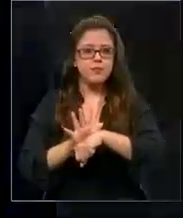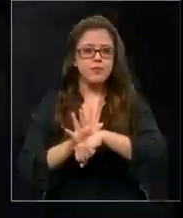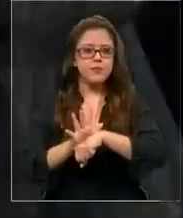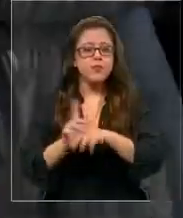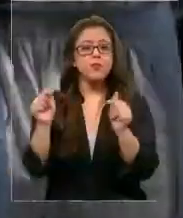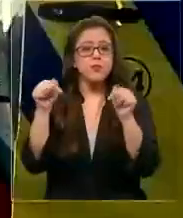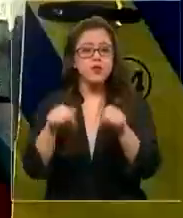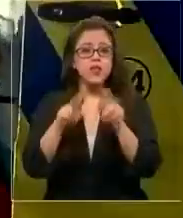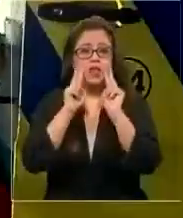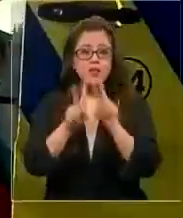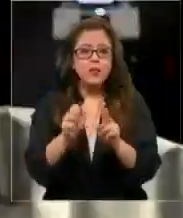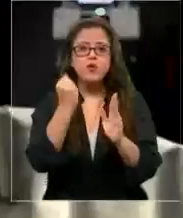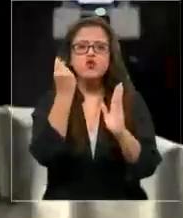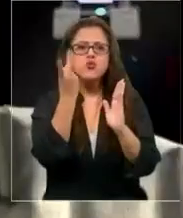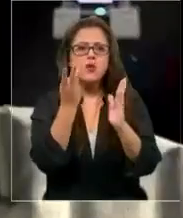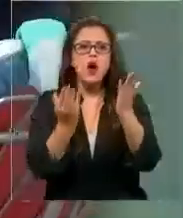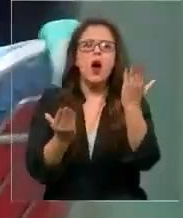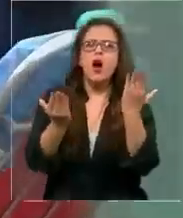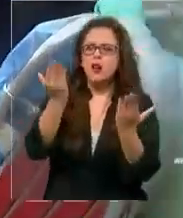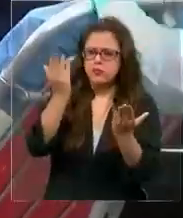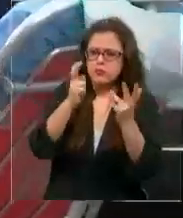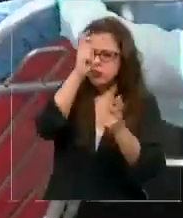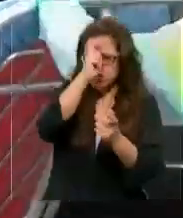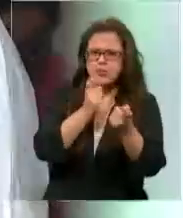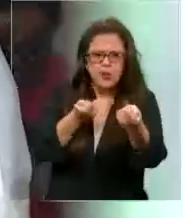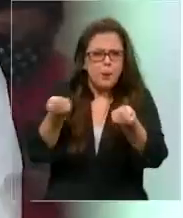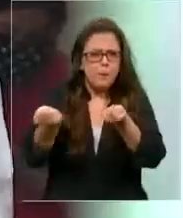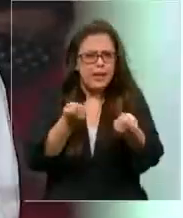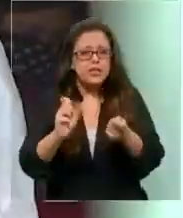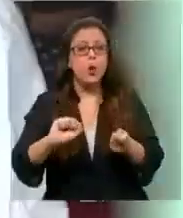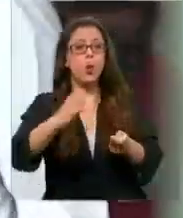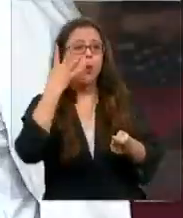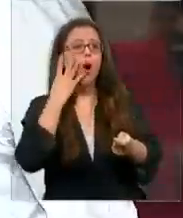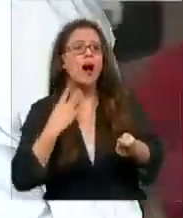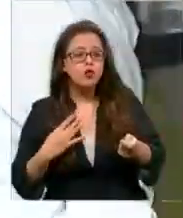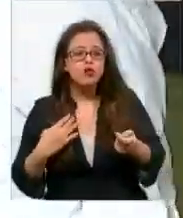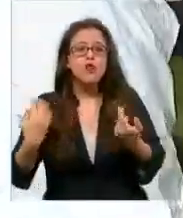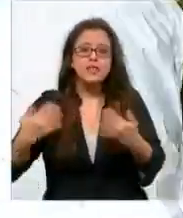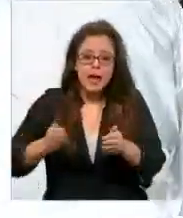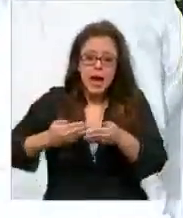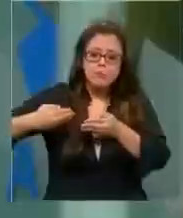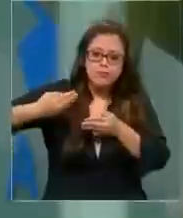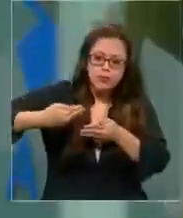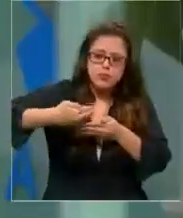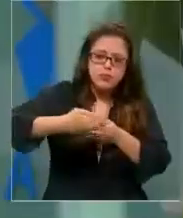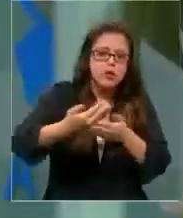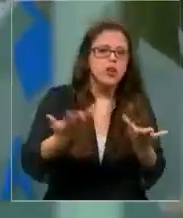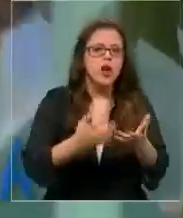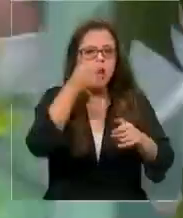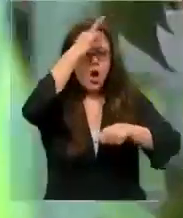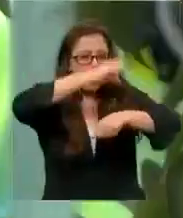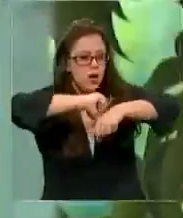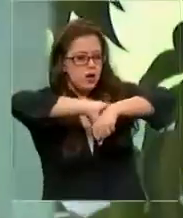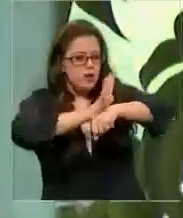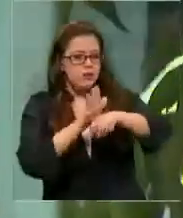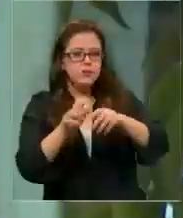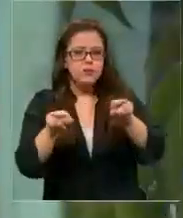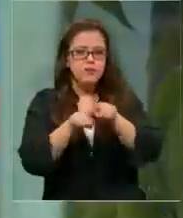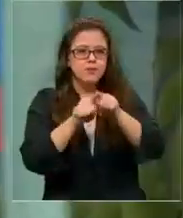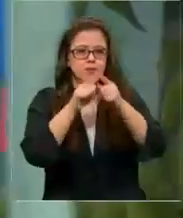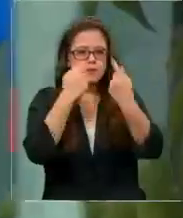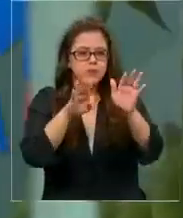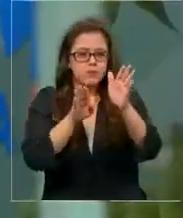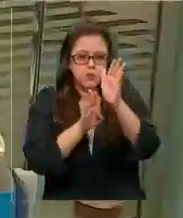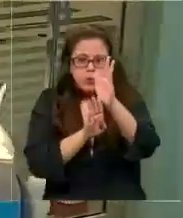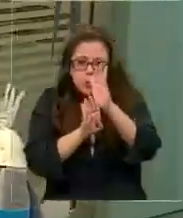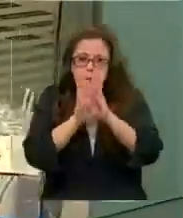Hoy vemos cifras parecidas que nos muestran por cuarto día consecutivo cómo los nuevos contagios se acercan peligrosamente